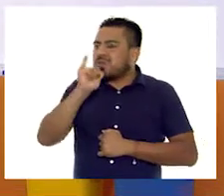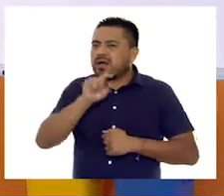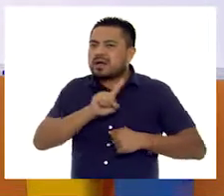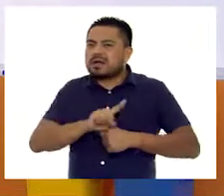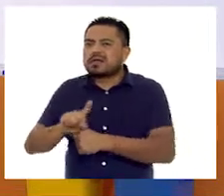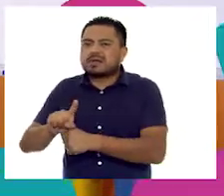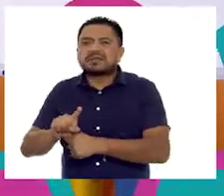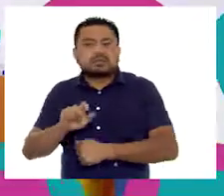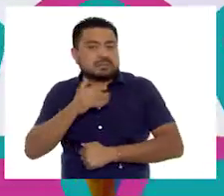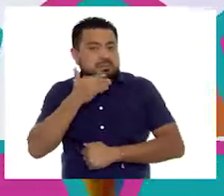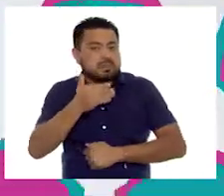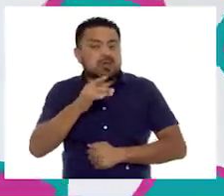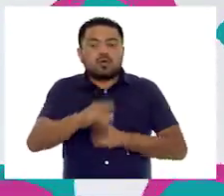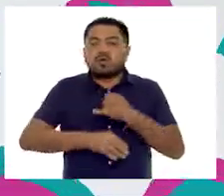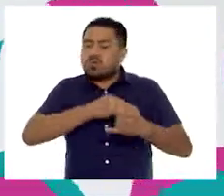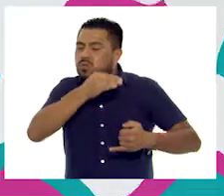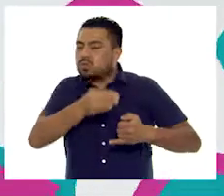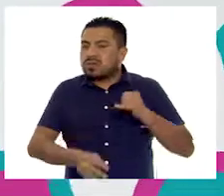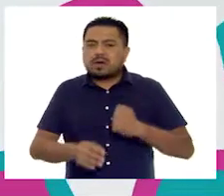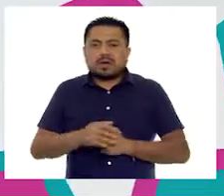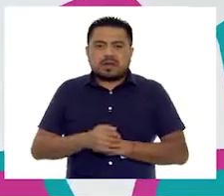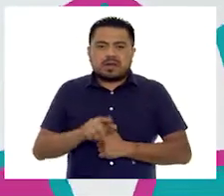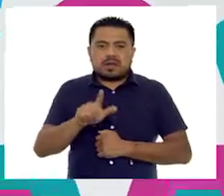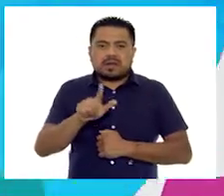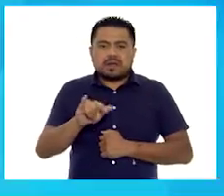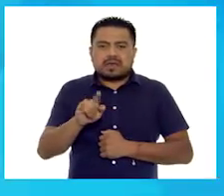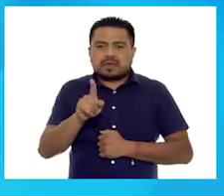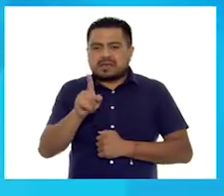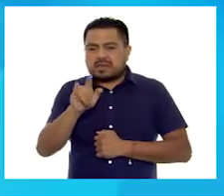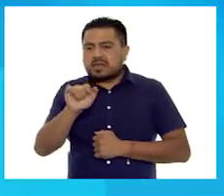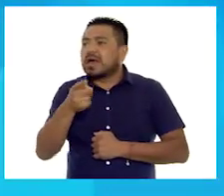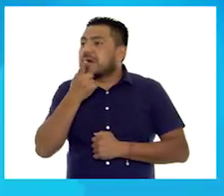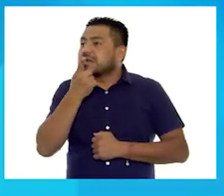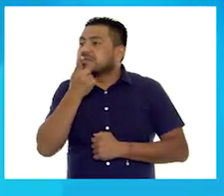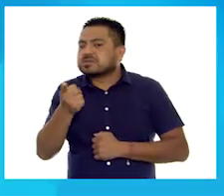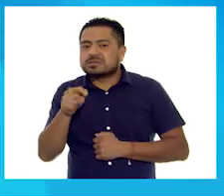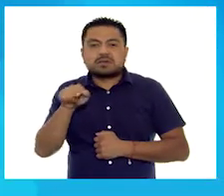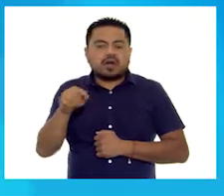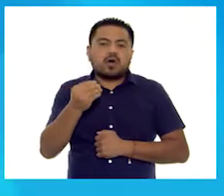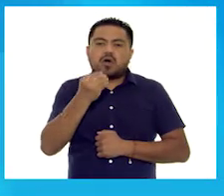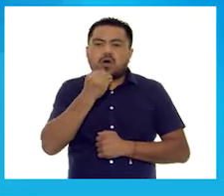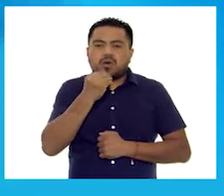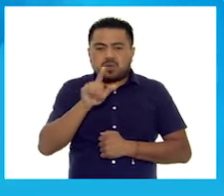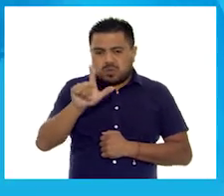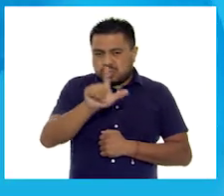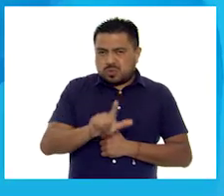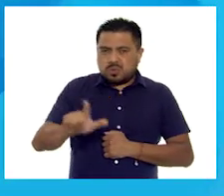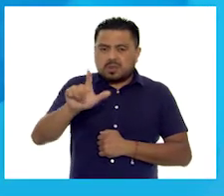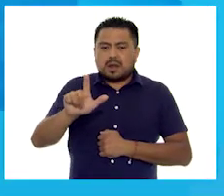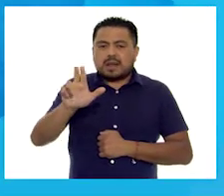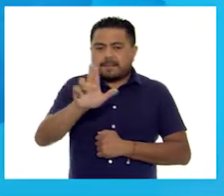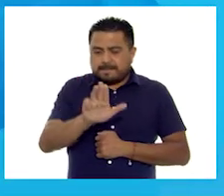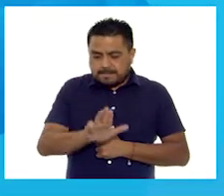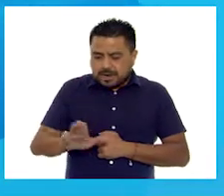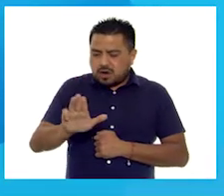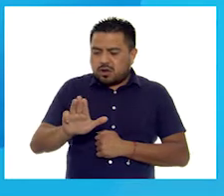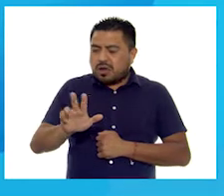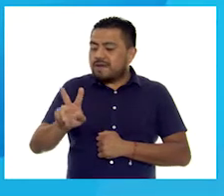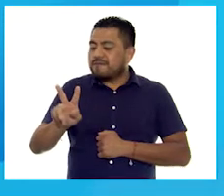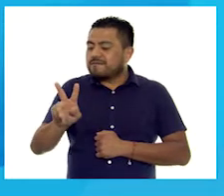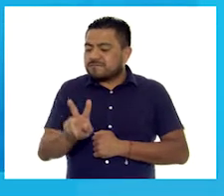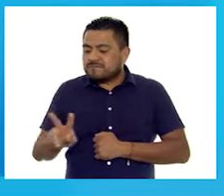Muy bien. Y por último, Lidia. Ella nos dice que comía los lunes, miércoles y